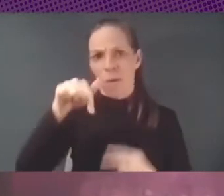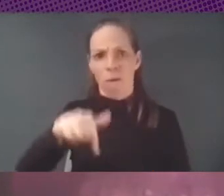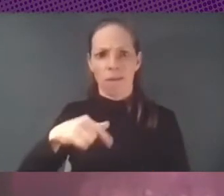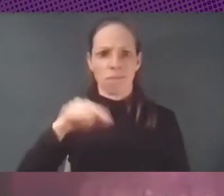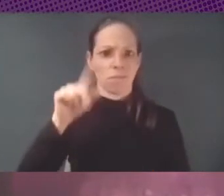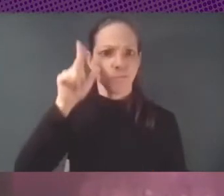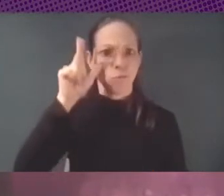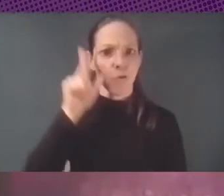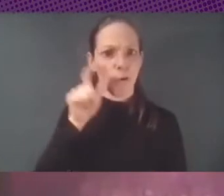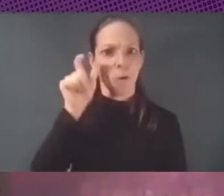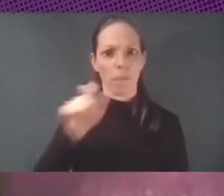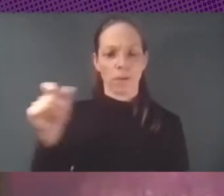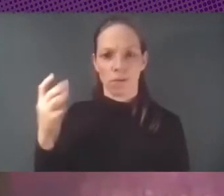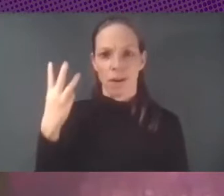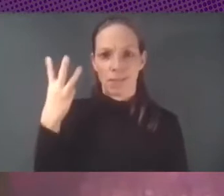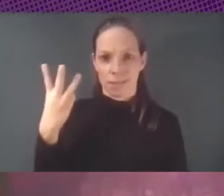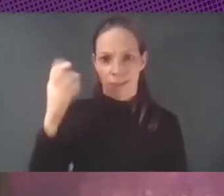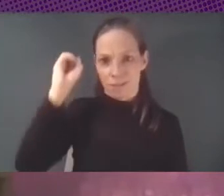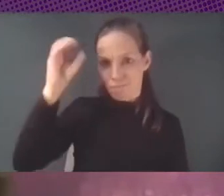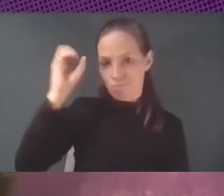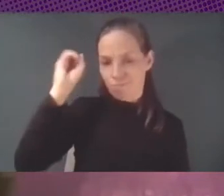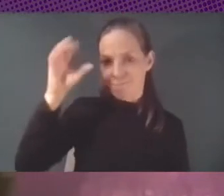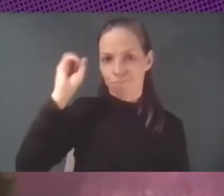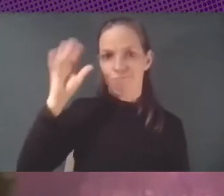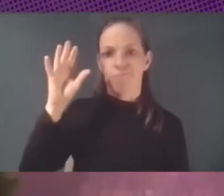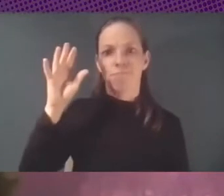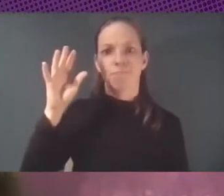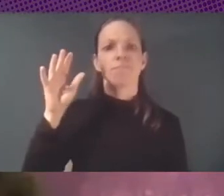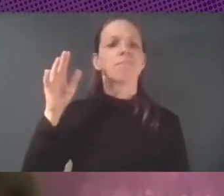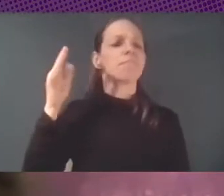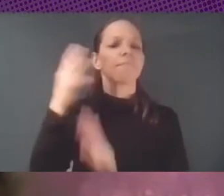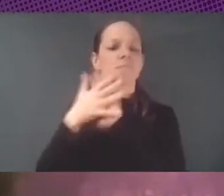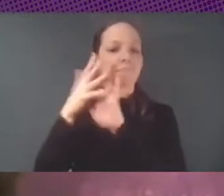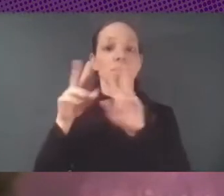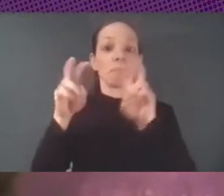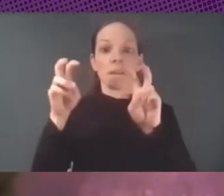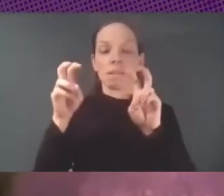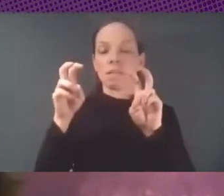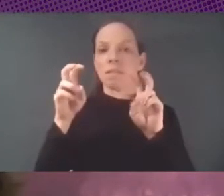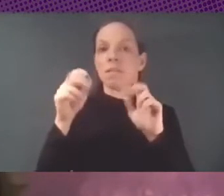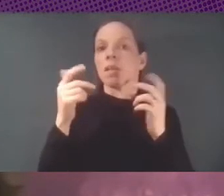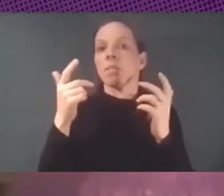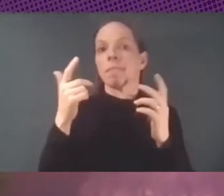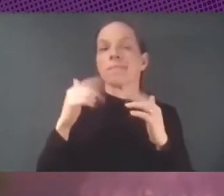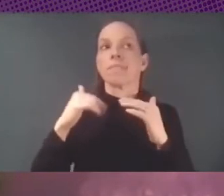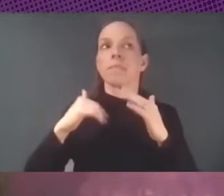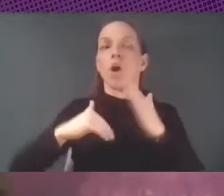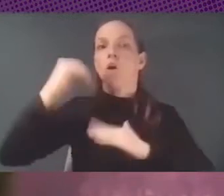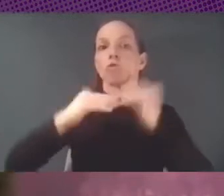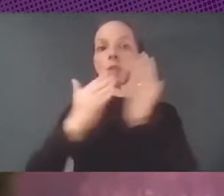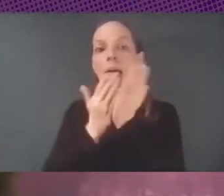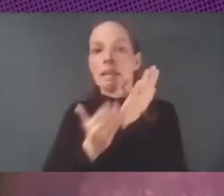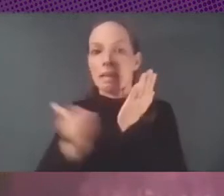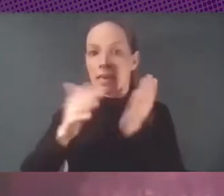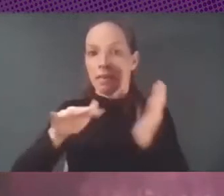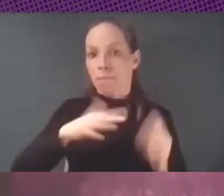con tres personas que nos van a dar una radiografía interesante sobre cómo construir alternativas desde lo local y